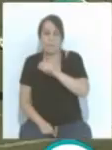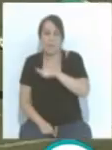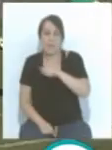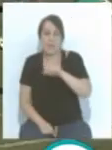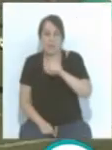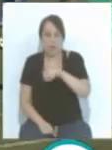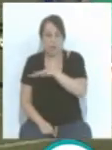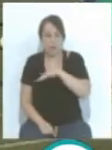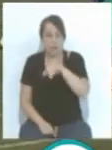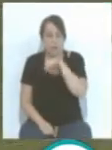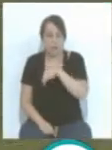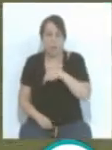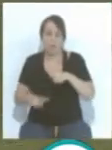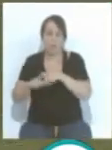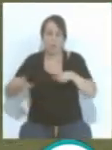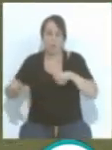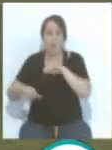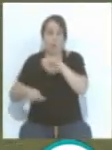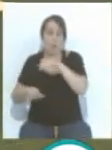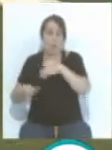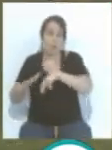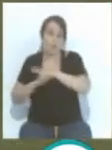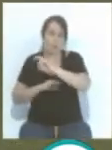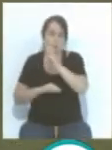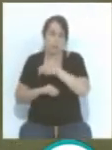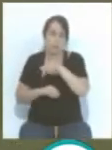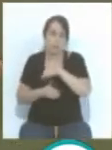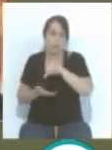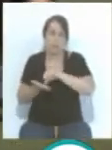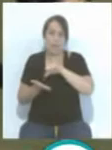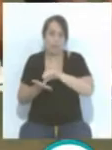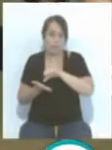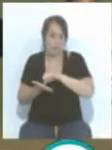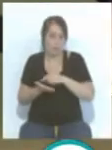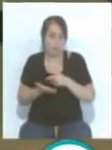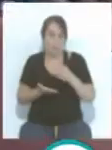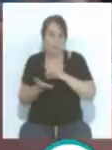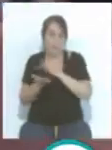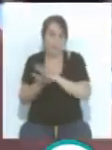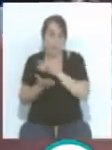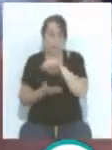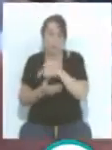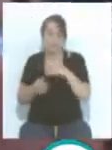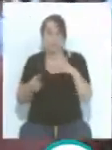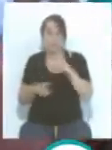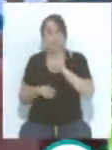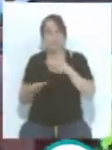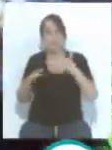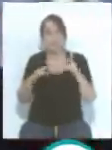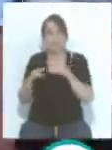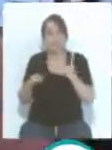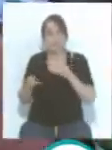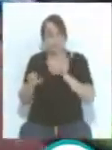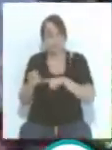justamente en la localidad malagueña. Ahí estamos viendo dónde va a jugar esos tres partidos que están previstos,